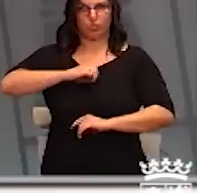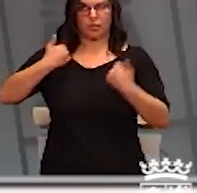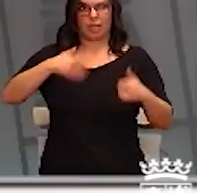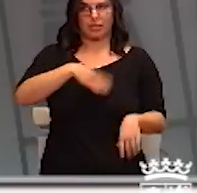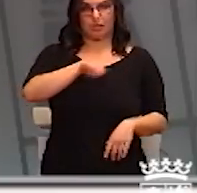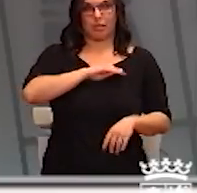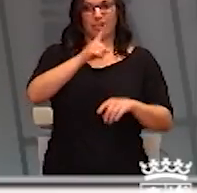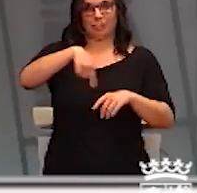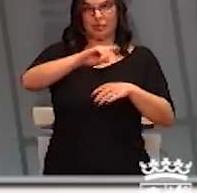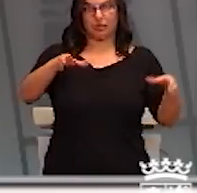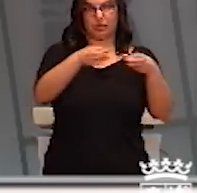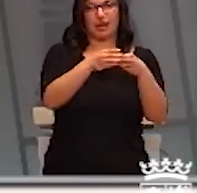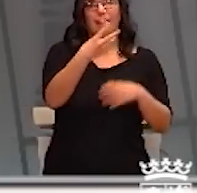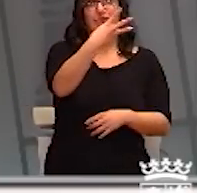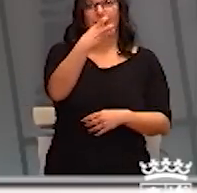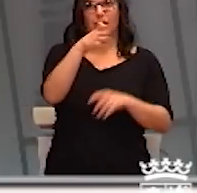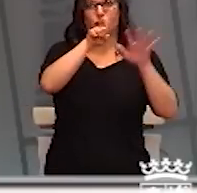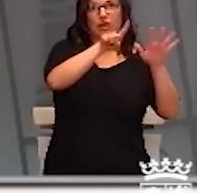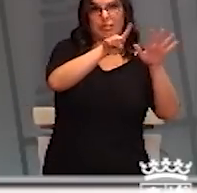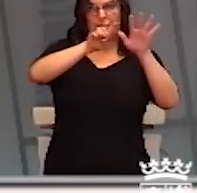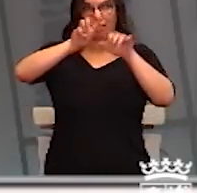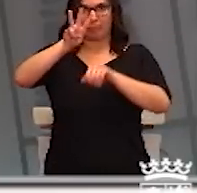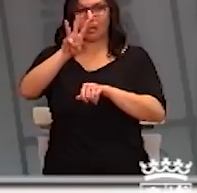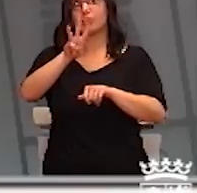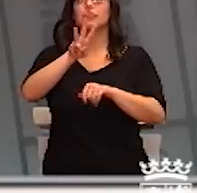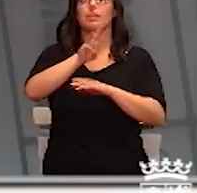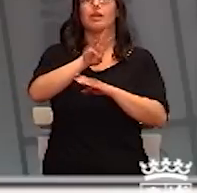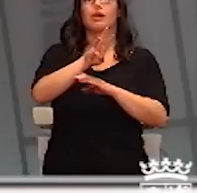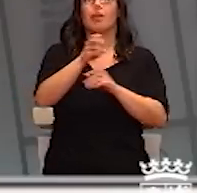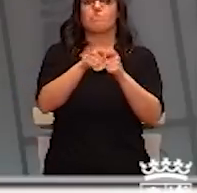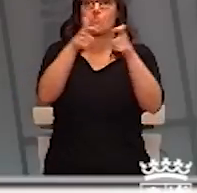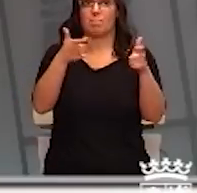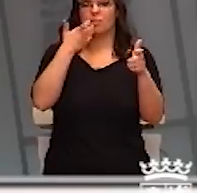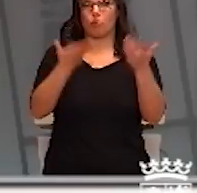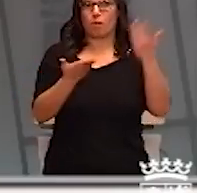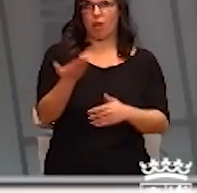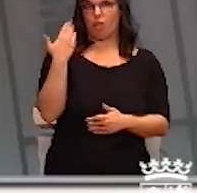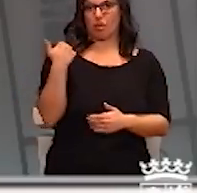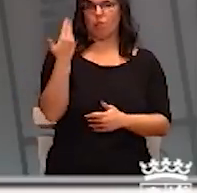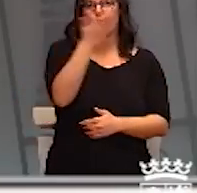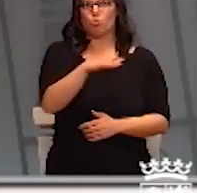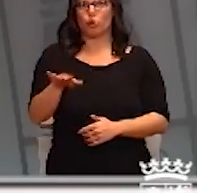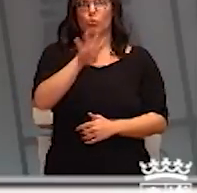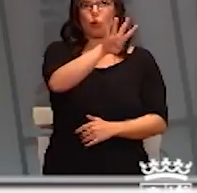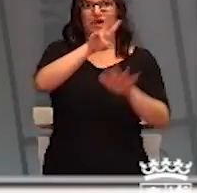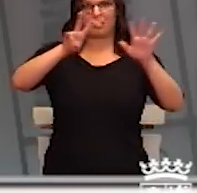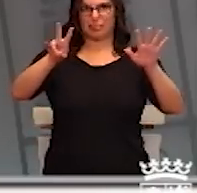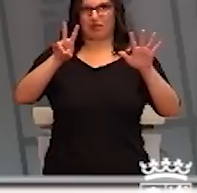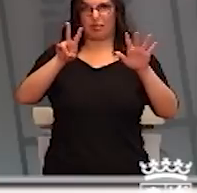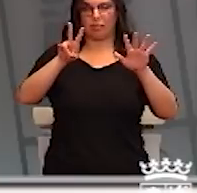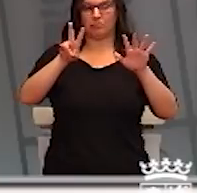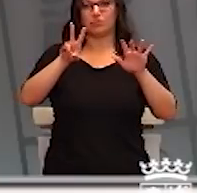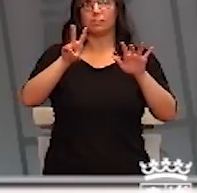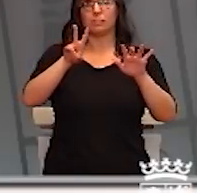363 más que en relación ayer. Ha habido 47 fallecimientos, es decir, 11